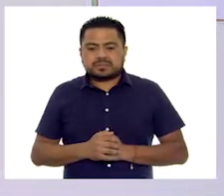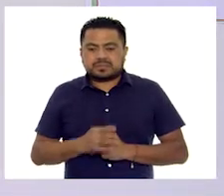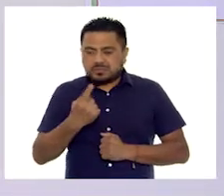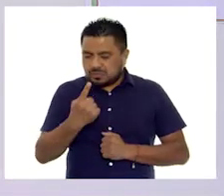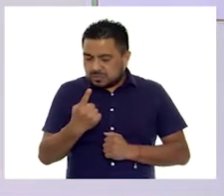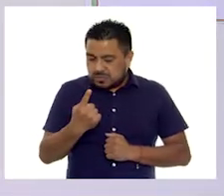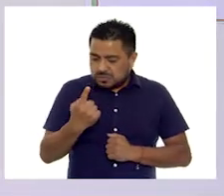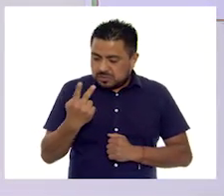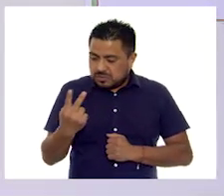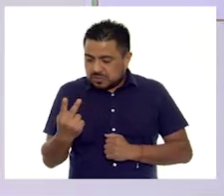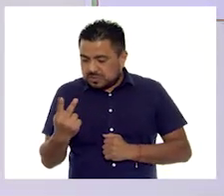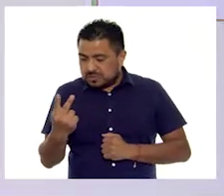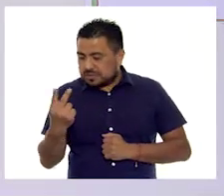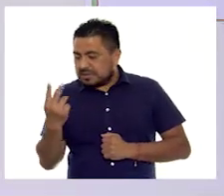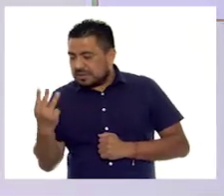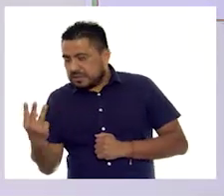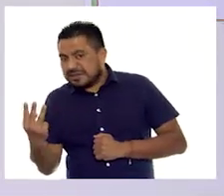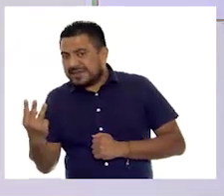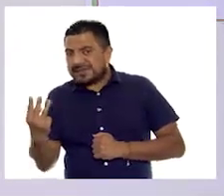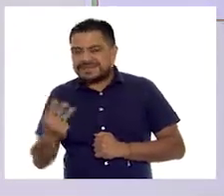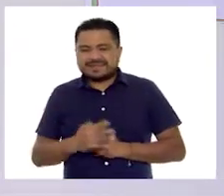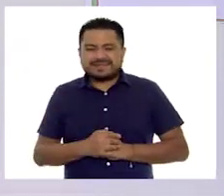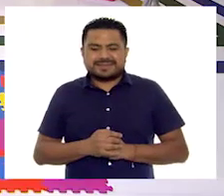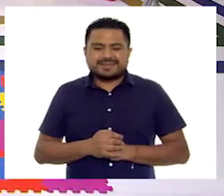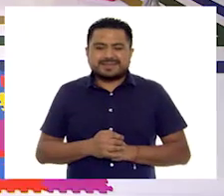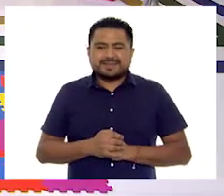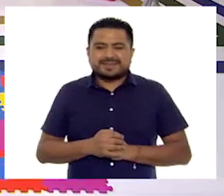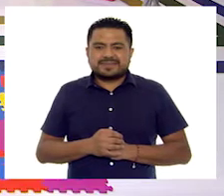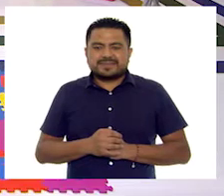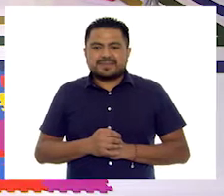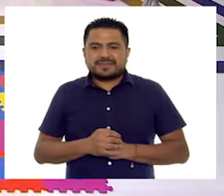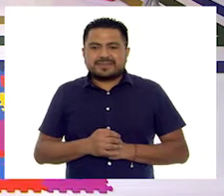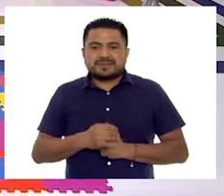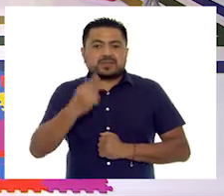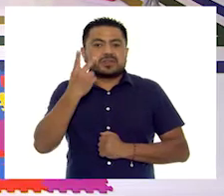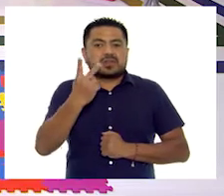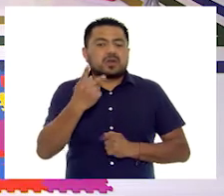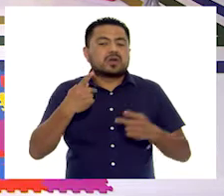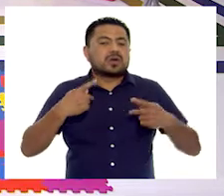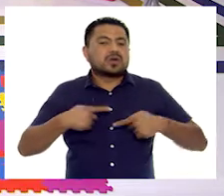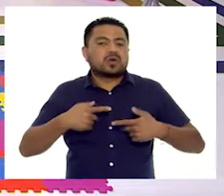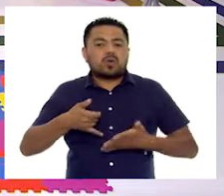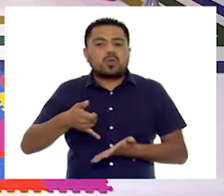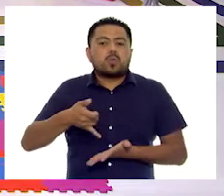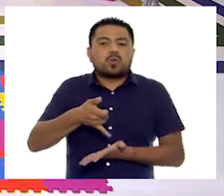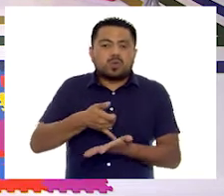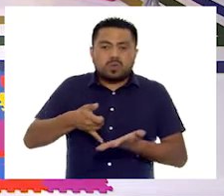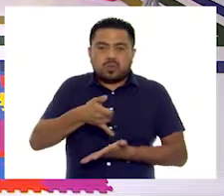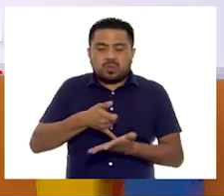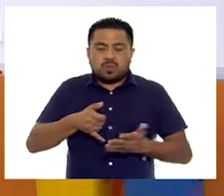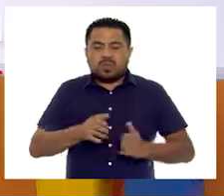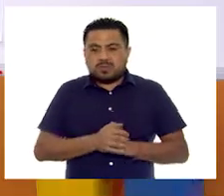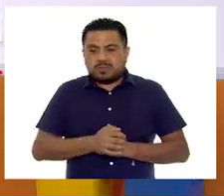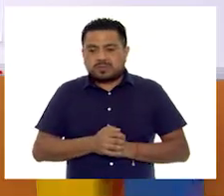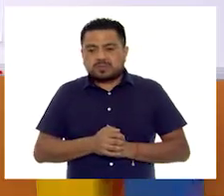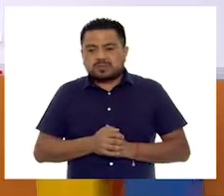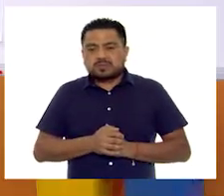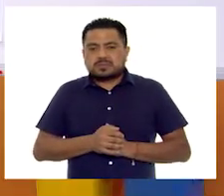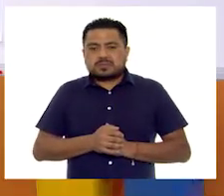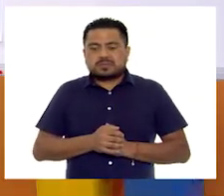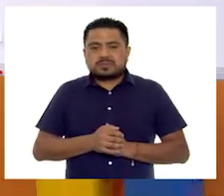Una, dos, tres, dos, un jugo, dos, jugo,